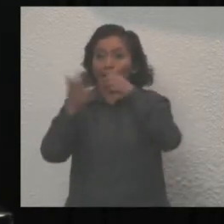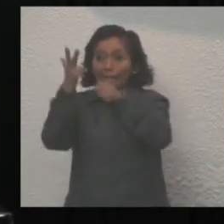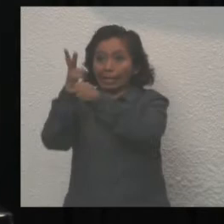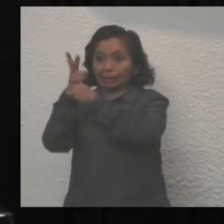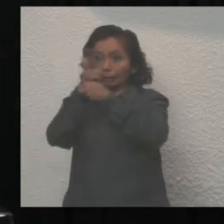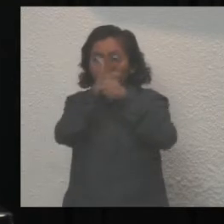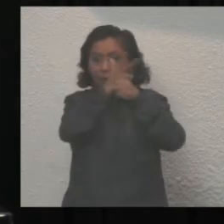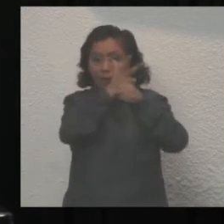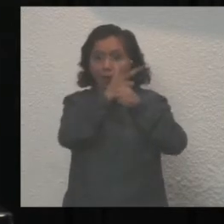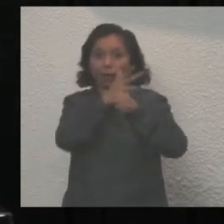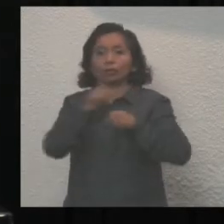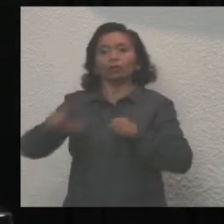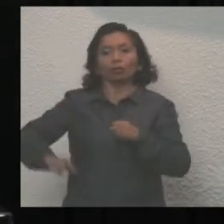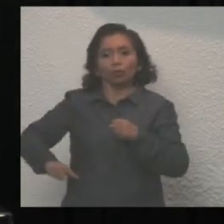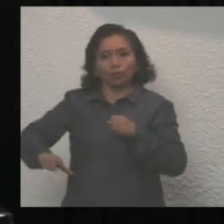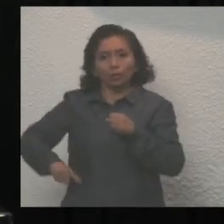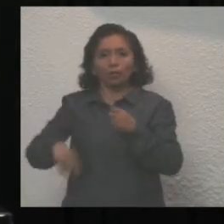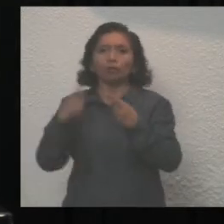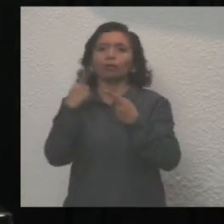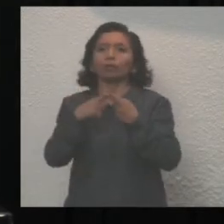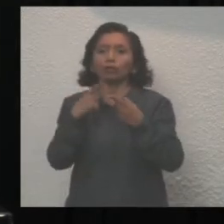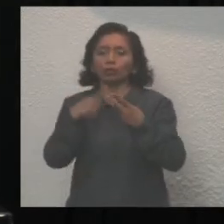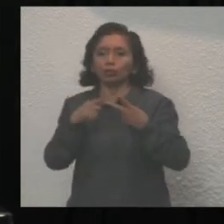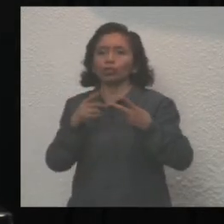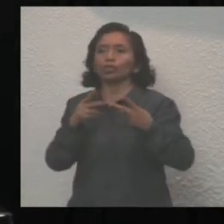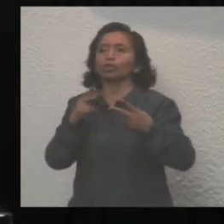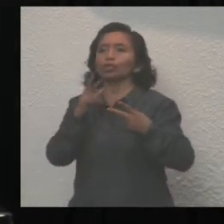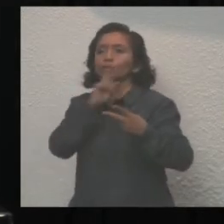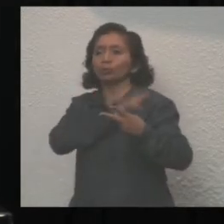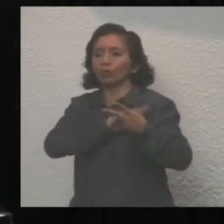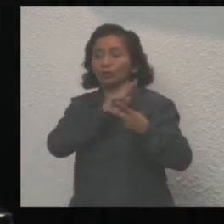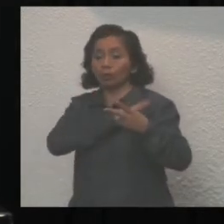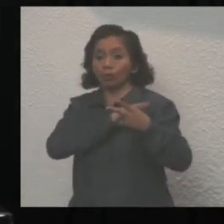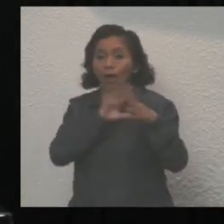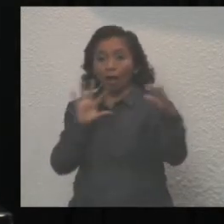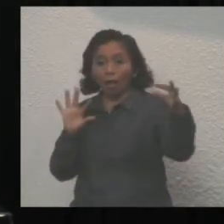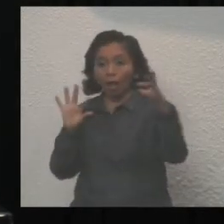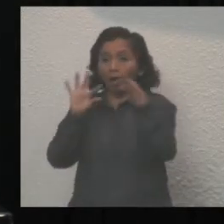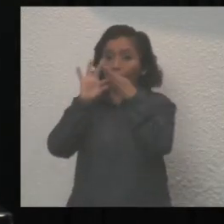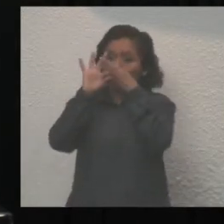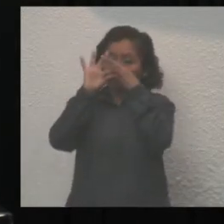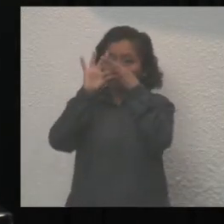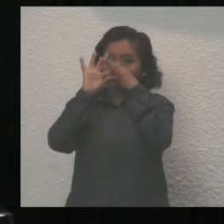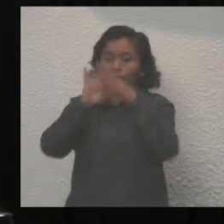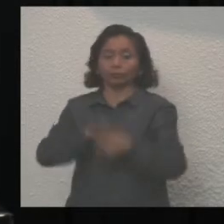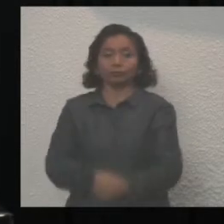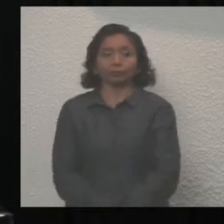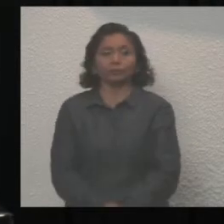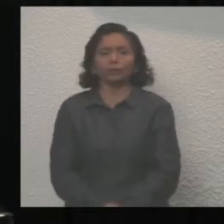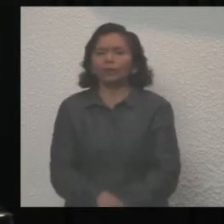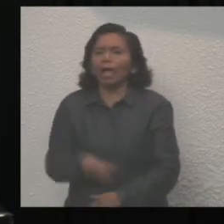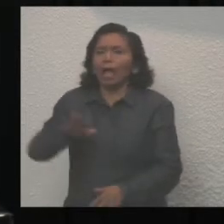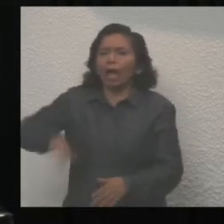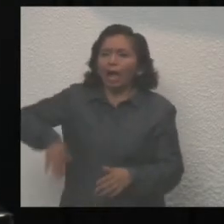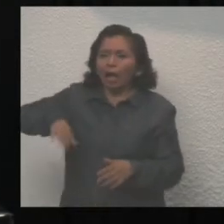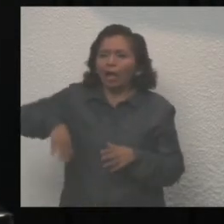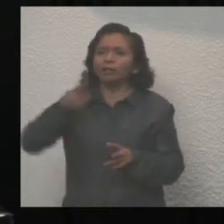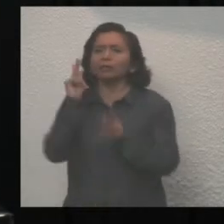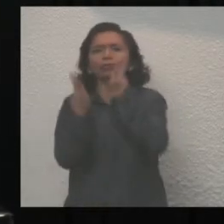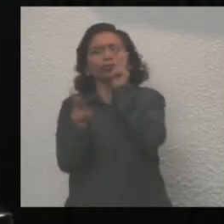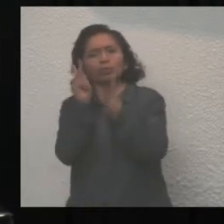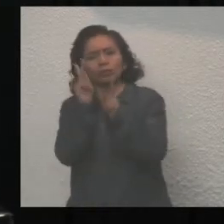que son muchas más de dos mil, a este nuevo centro de inteligencia. Hemos platicado con amigos